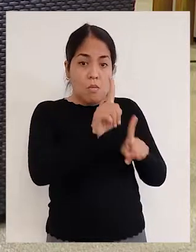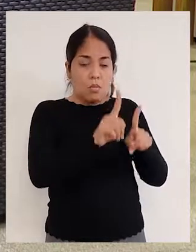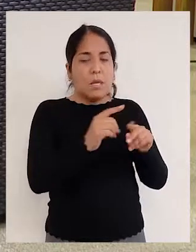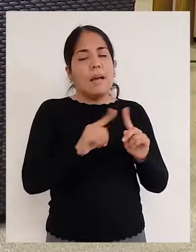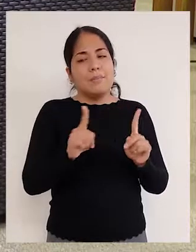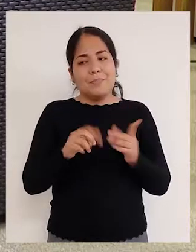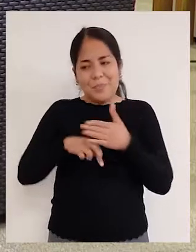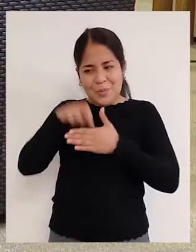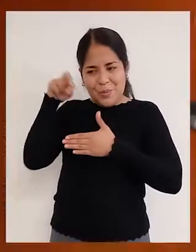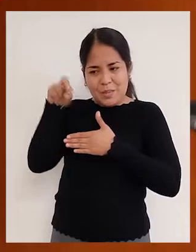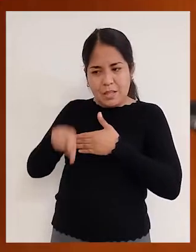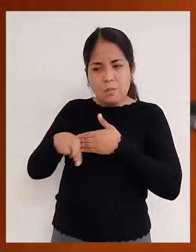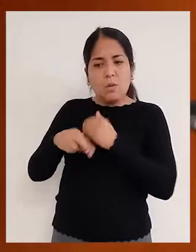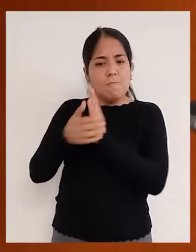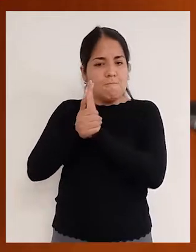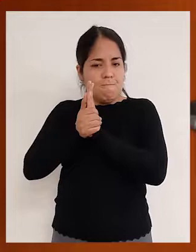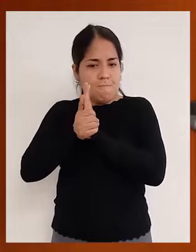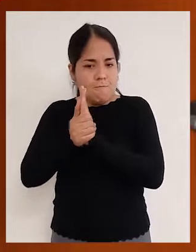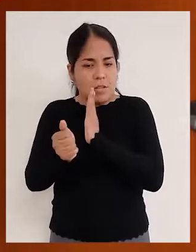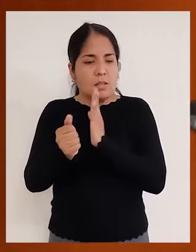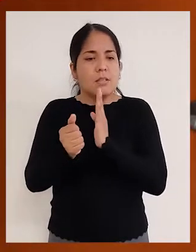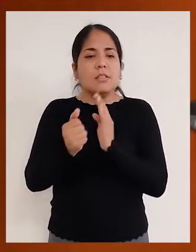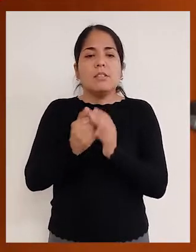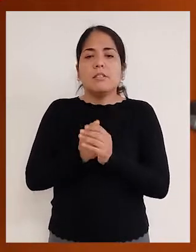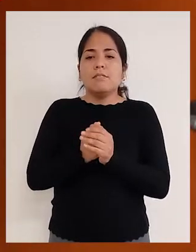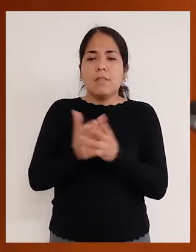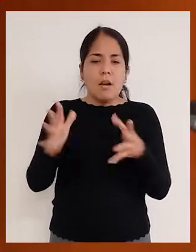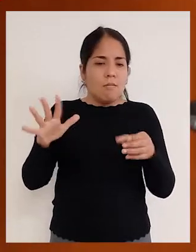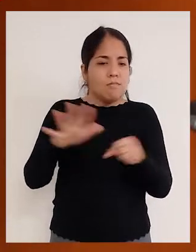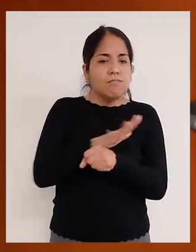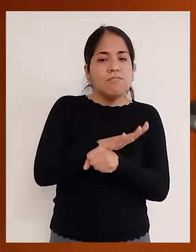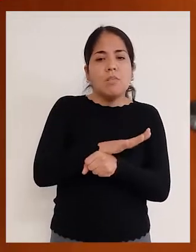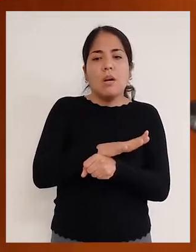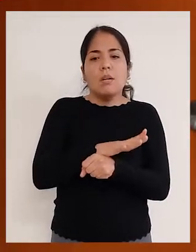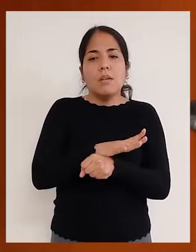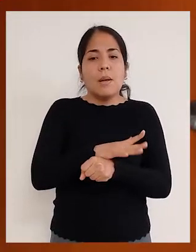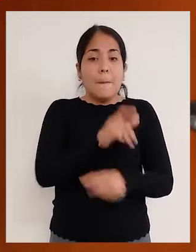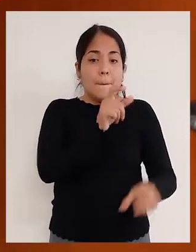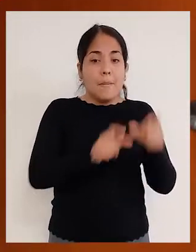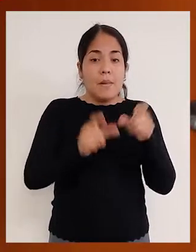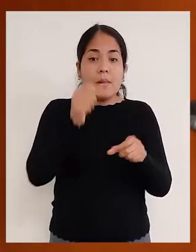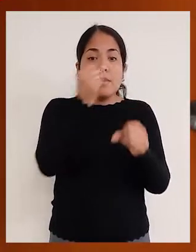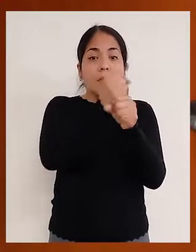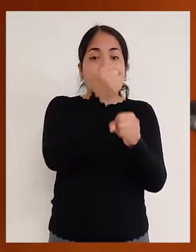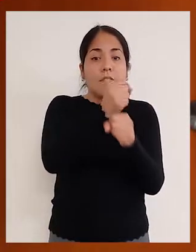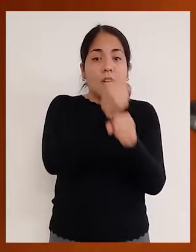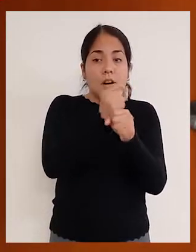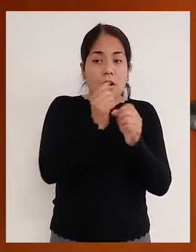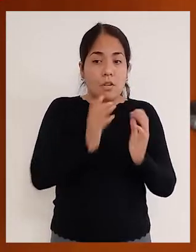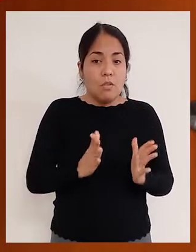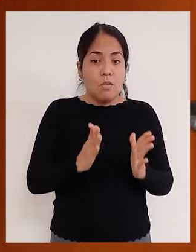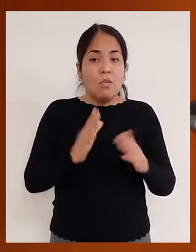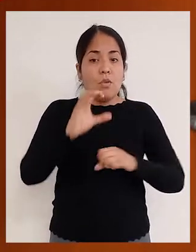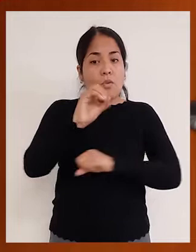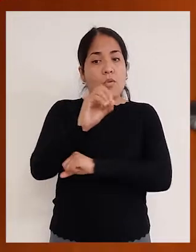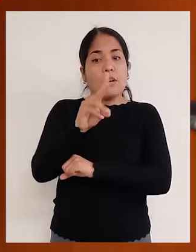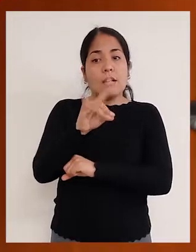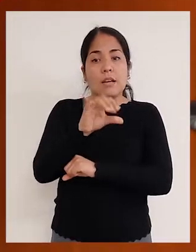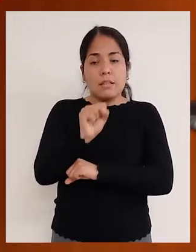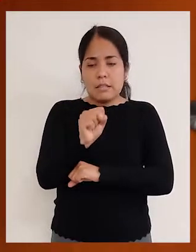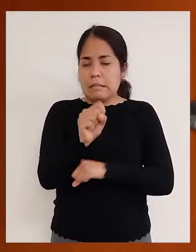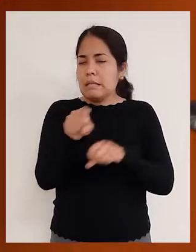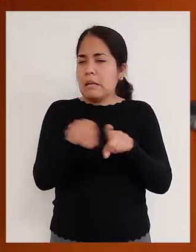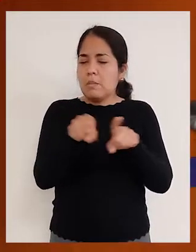entonces por eso los programas de fortalecimiento de capacidades integran no solamente a personas que trabajan en una OREDIS, sino también a las distintas